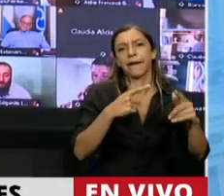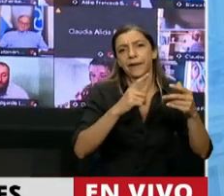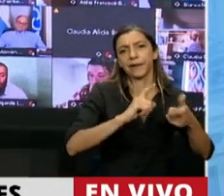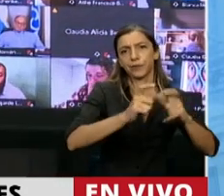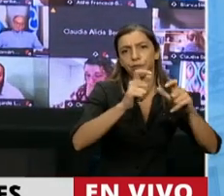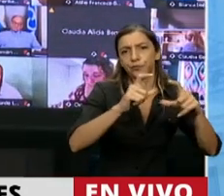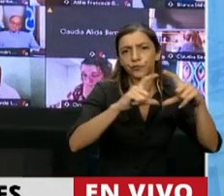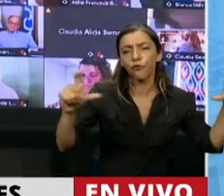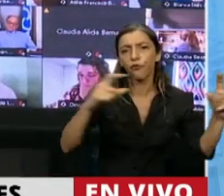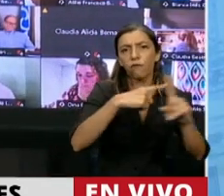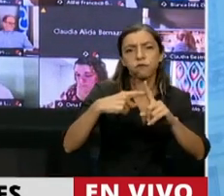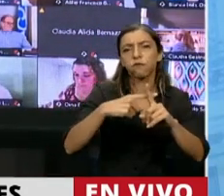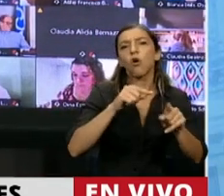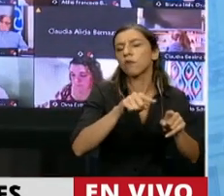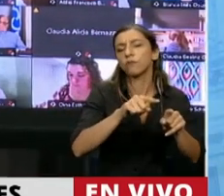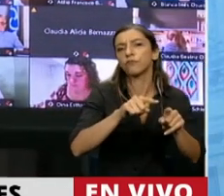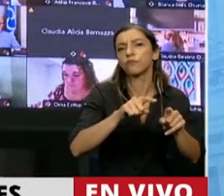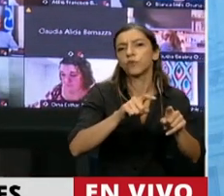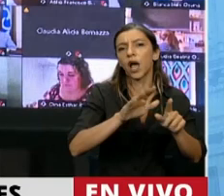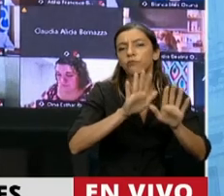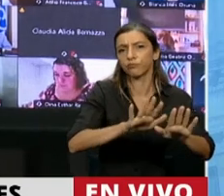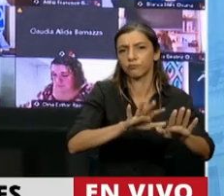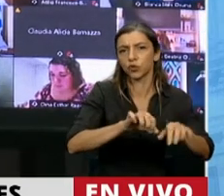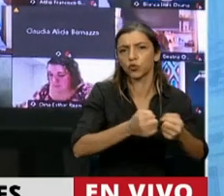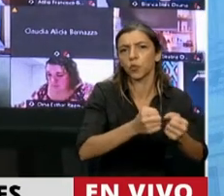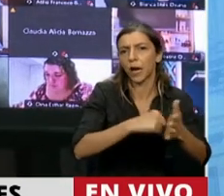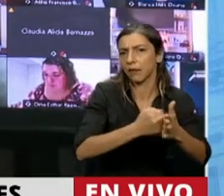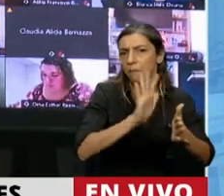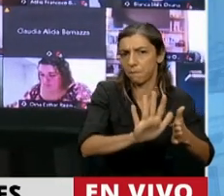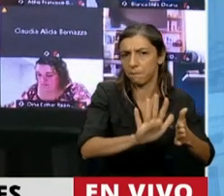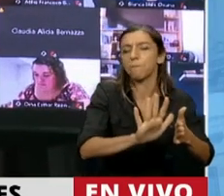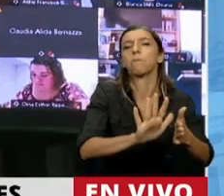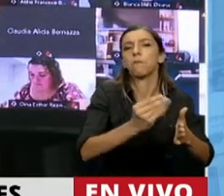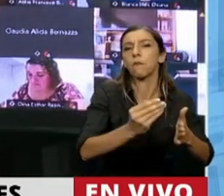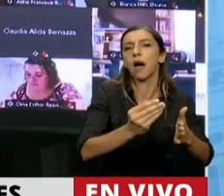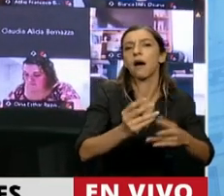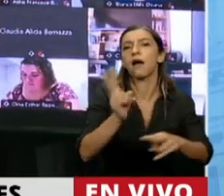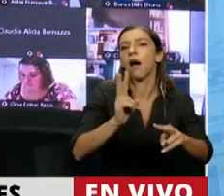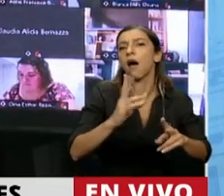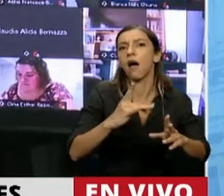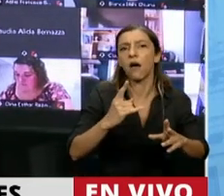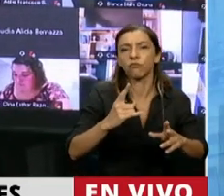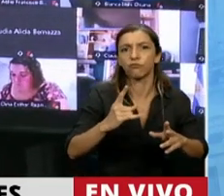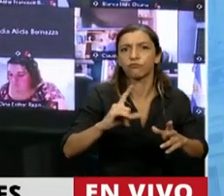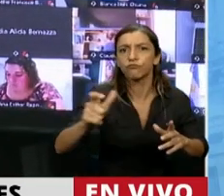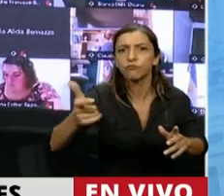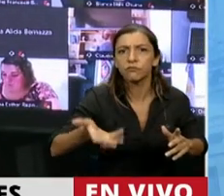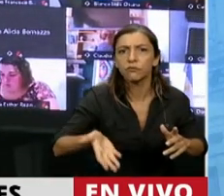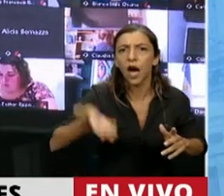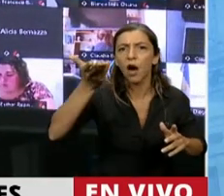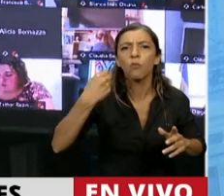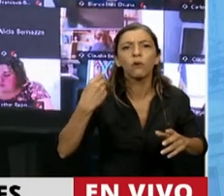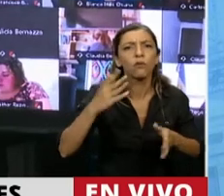plantear la suspensión de la fórmula de Macri para desenganchar los aumentos jubilatorios de la